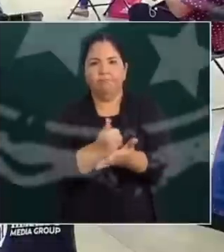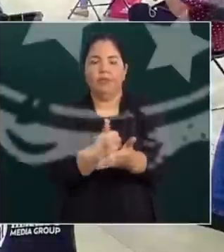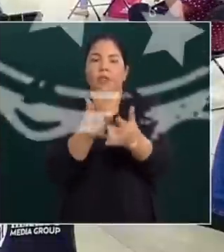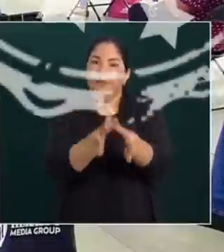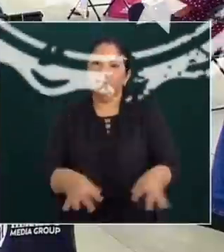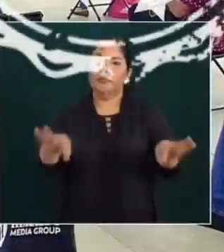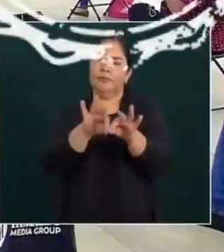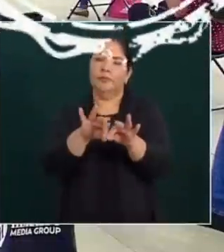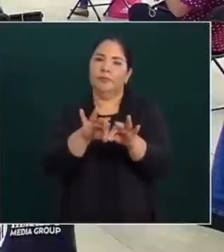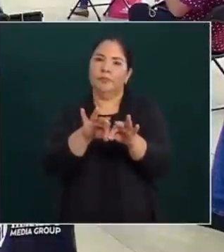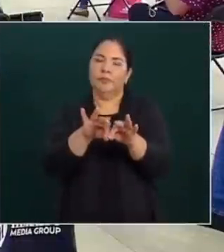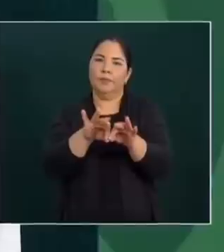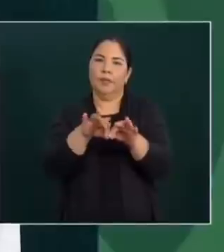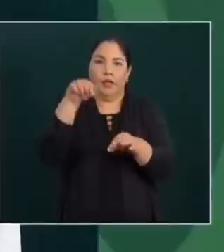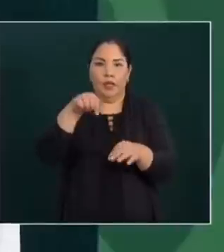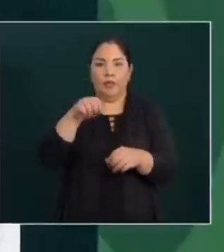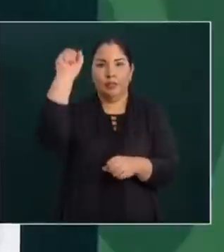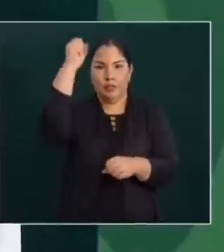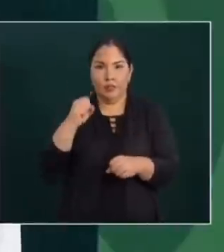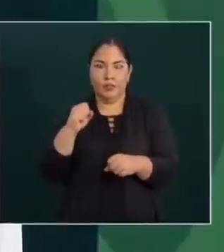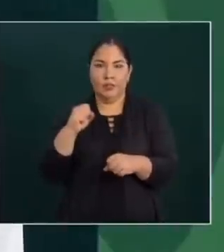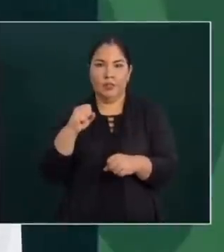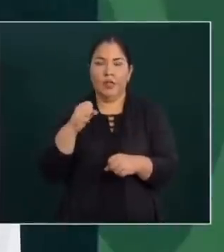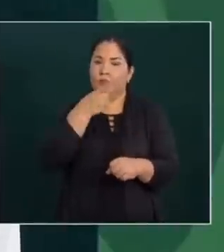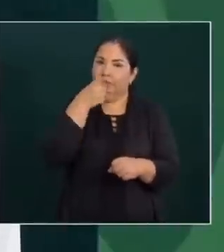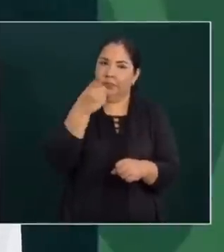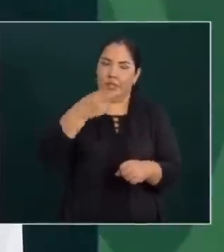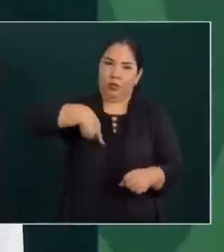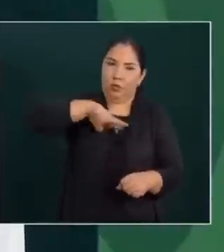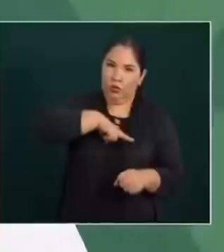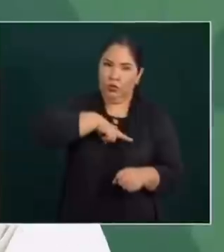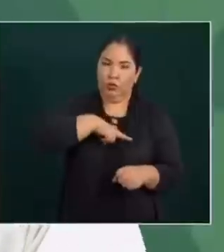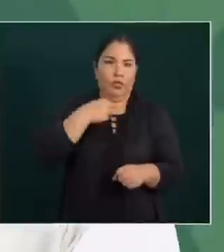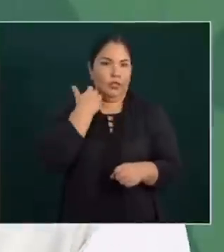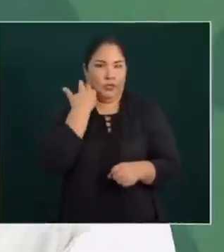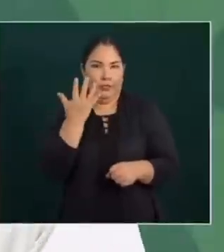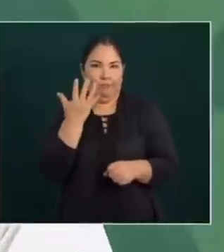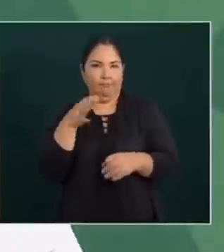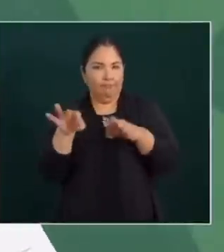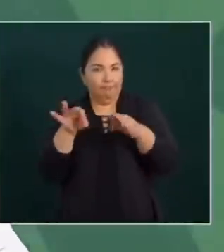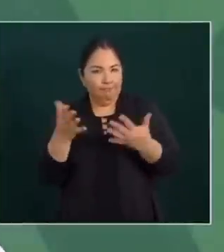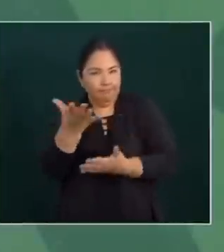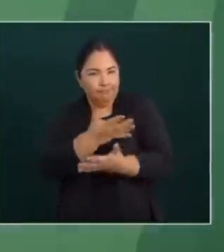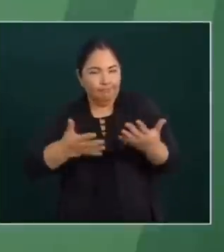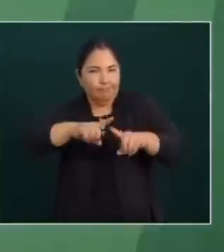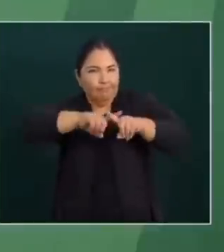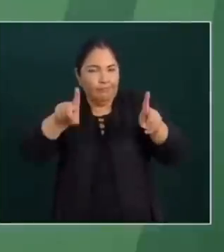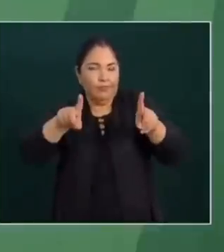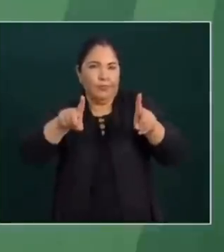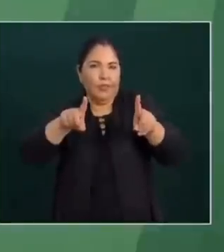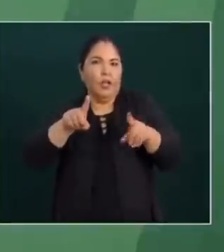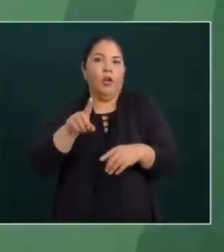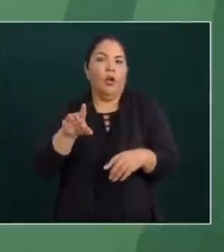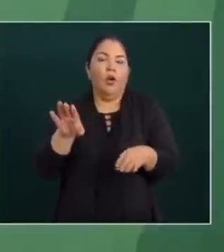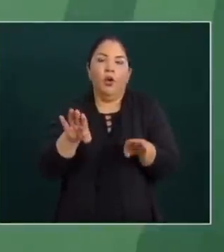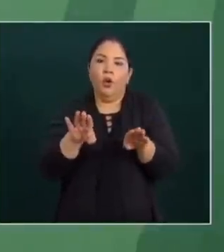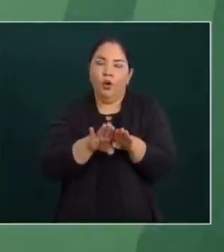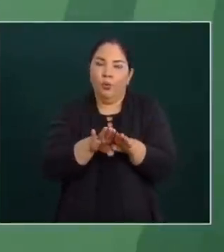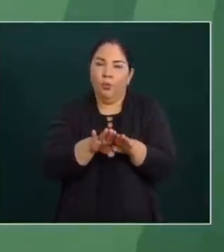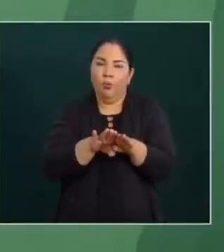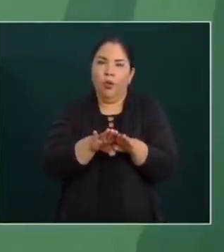Es importante, y sobre todo aquí en Sinaloa, decir que nosotros hemos optado por una estrategia distinta en cuanto a